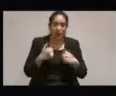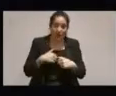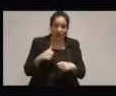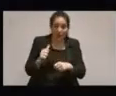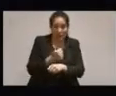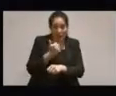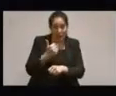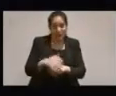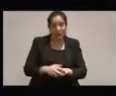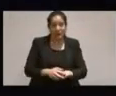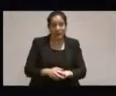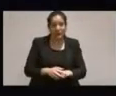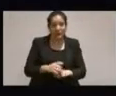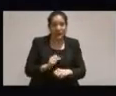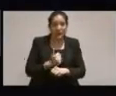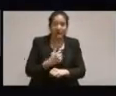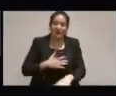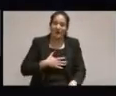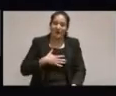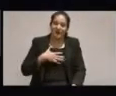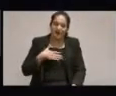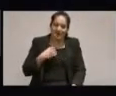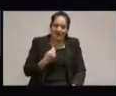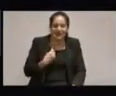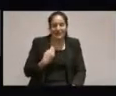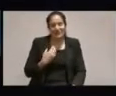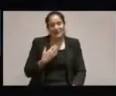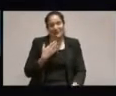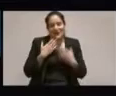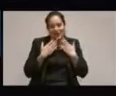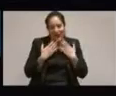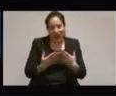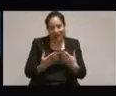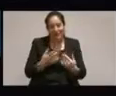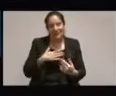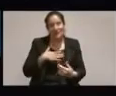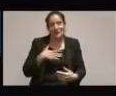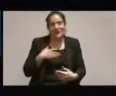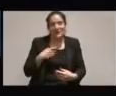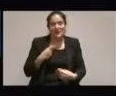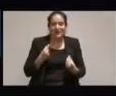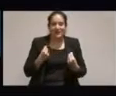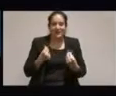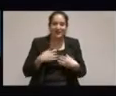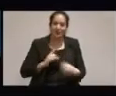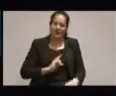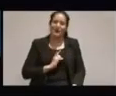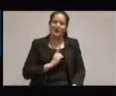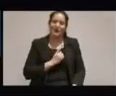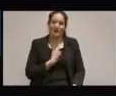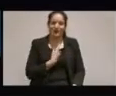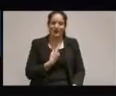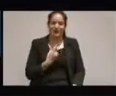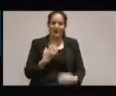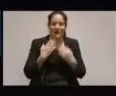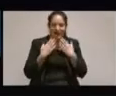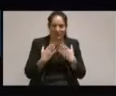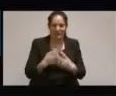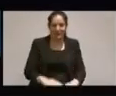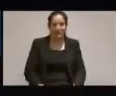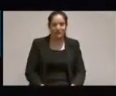el cual me siento muy agradecido, me llena de orgullo y es todo un honor.